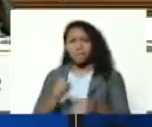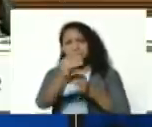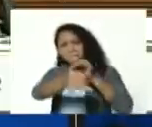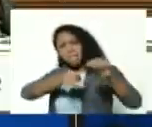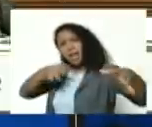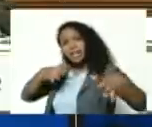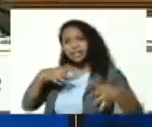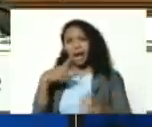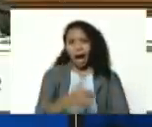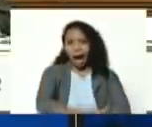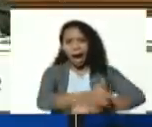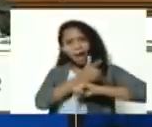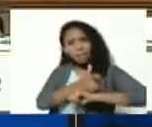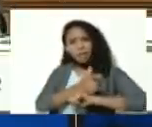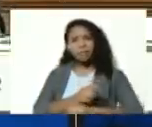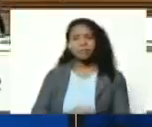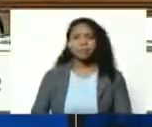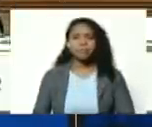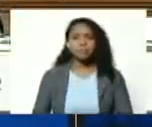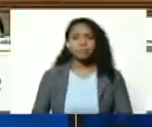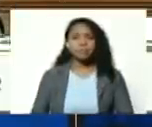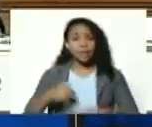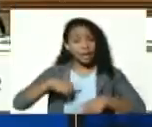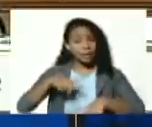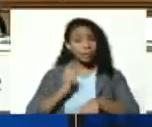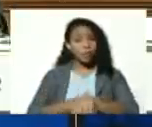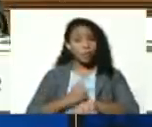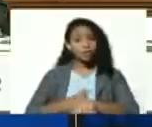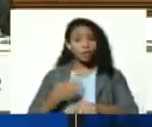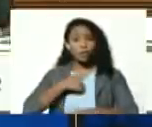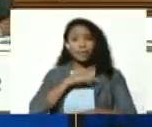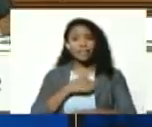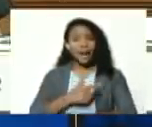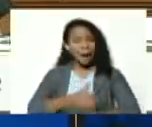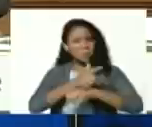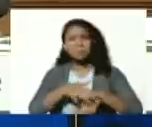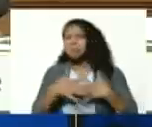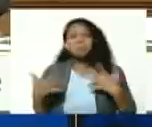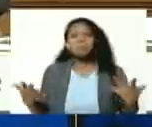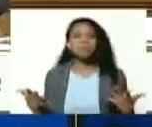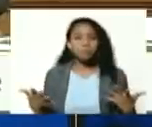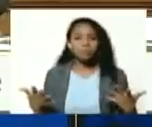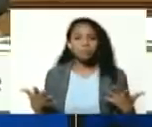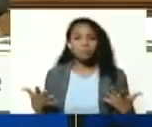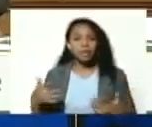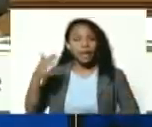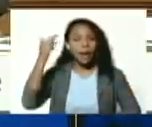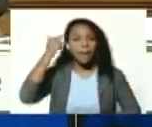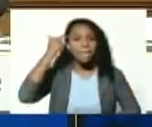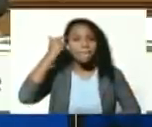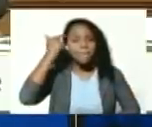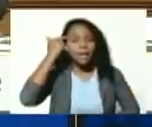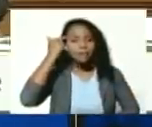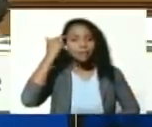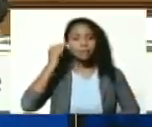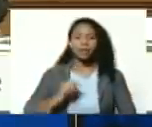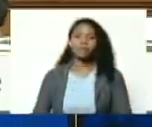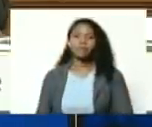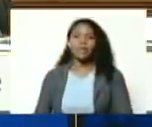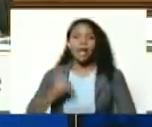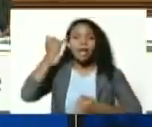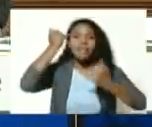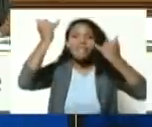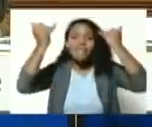armas en este momento nuestra arma es la mente las